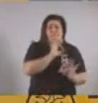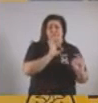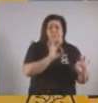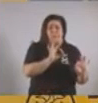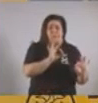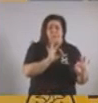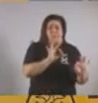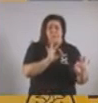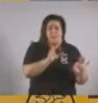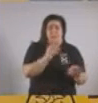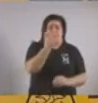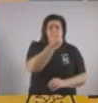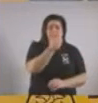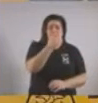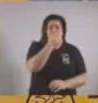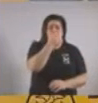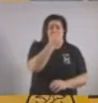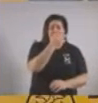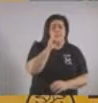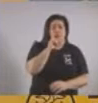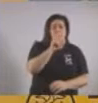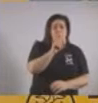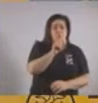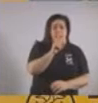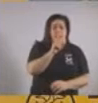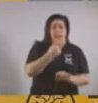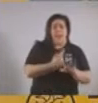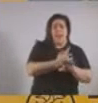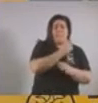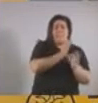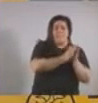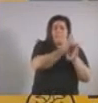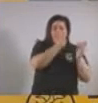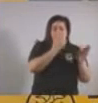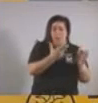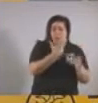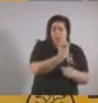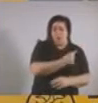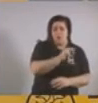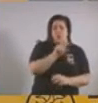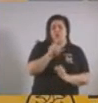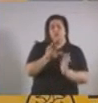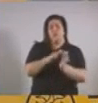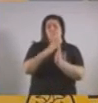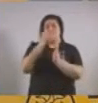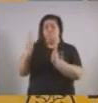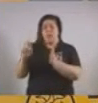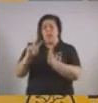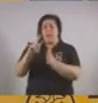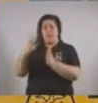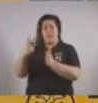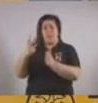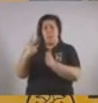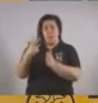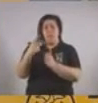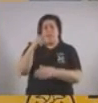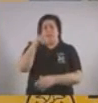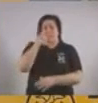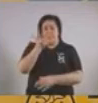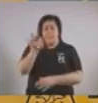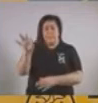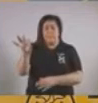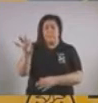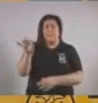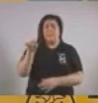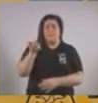625.000 en la dosis 1 y 134.000 en la dosis 2. Siguiendo siempre el criterio